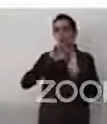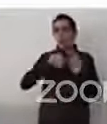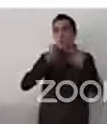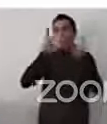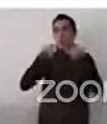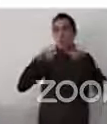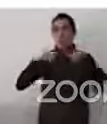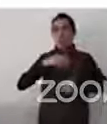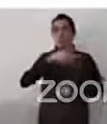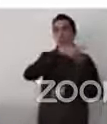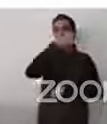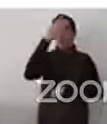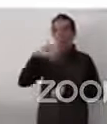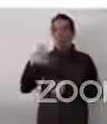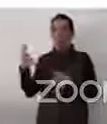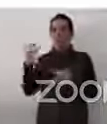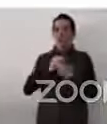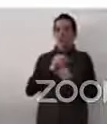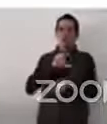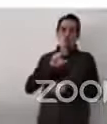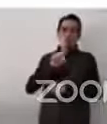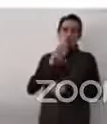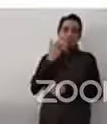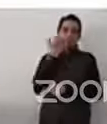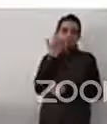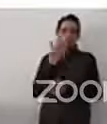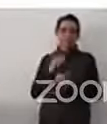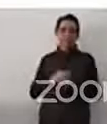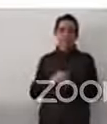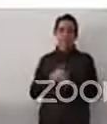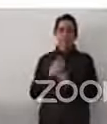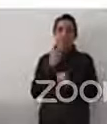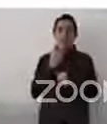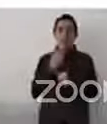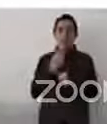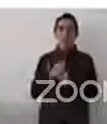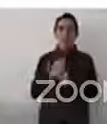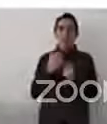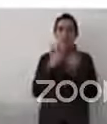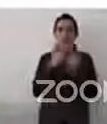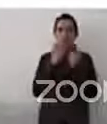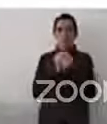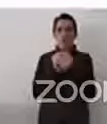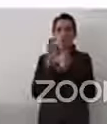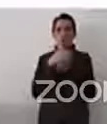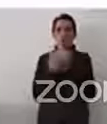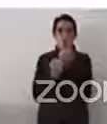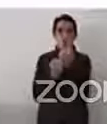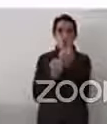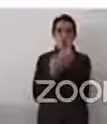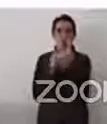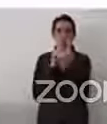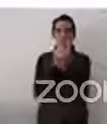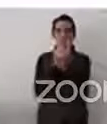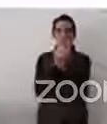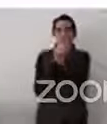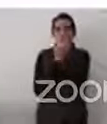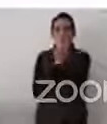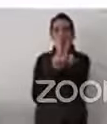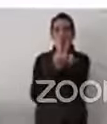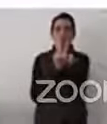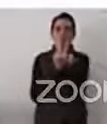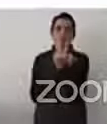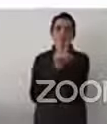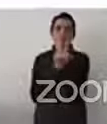Y por eso la convención se partió en dos. Son los mismos, solo que los motivos prohibidos de discriminación son